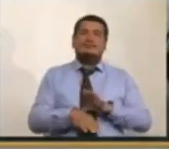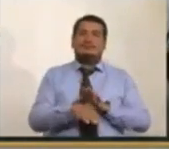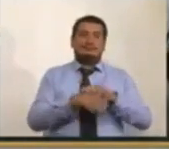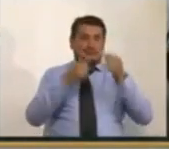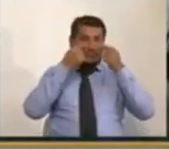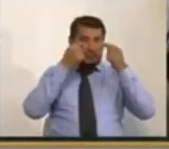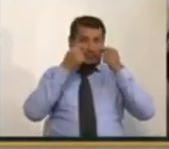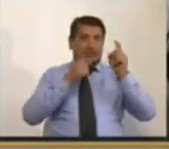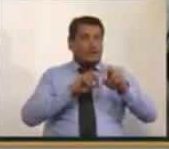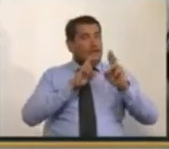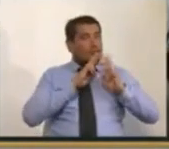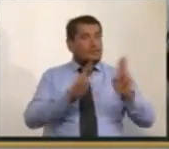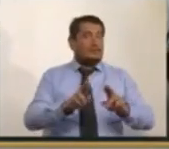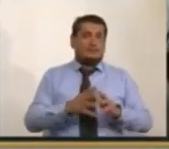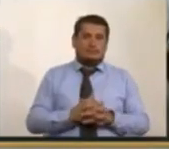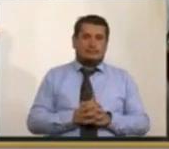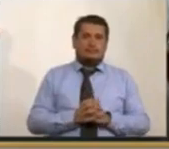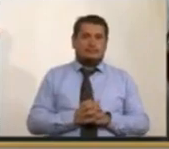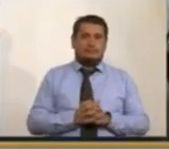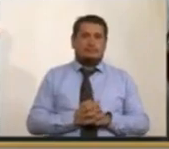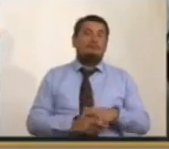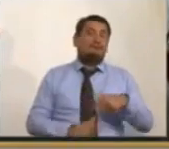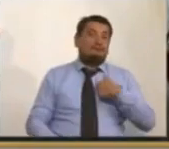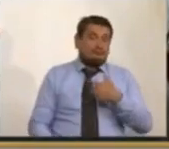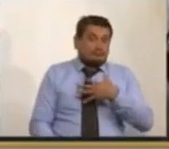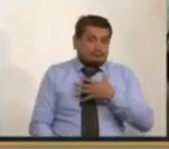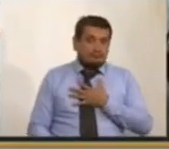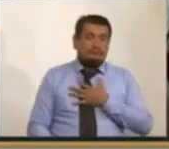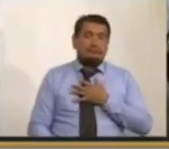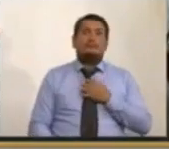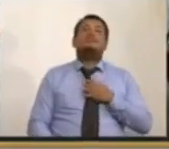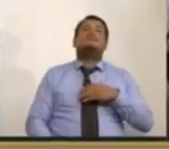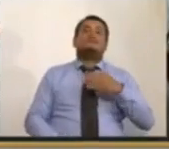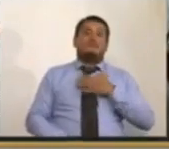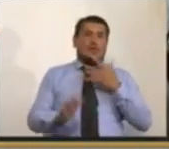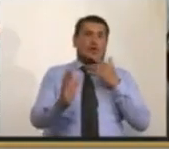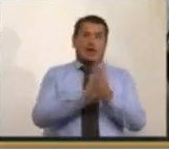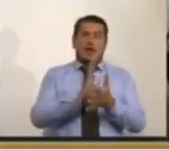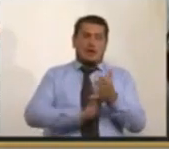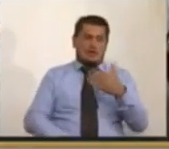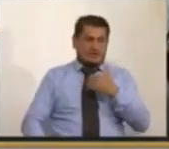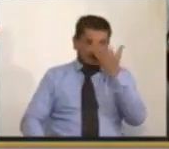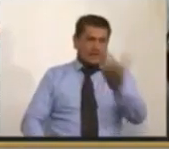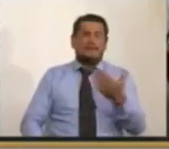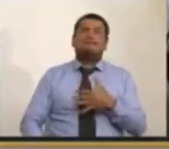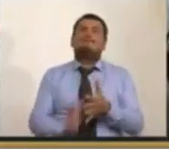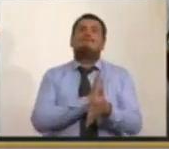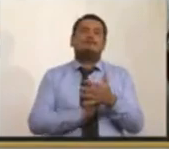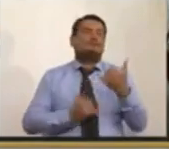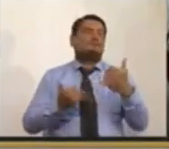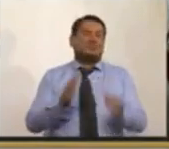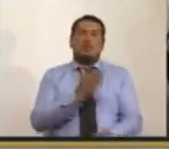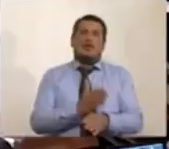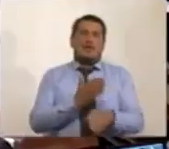Manuel Santos respondan. Por mi parte, en todos los debates, he dado la cara y lo seguiré dando. Gracias, señor